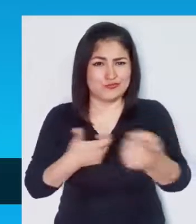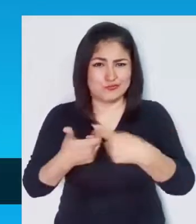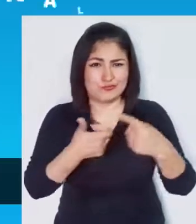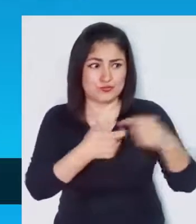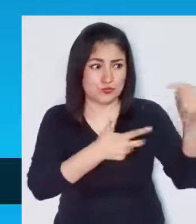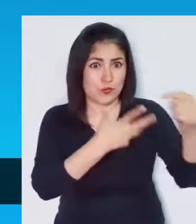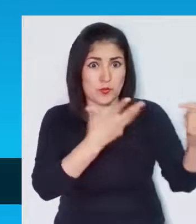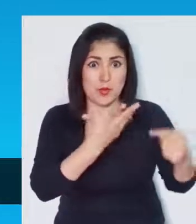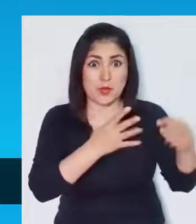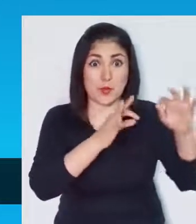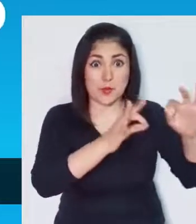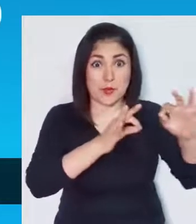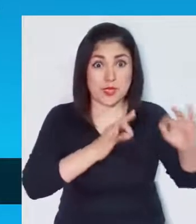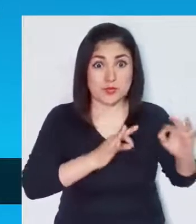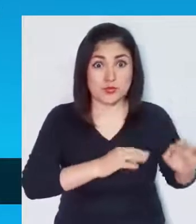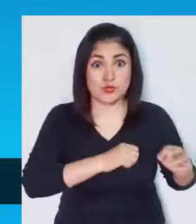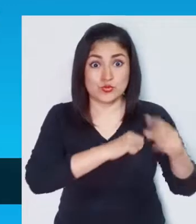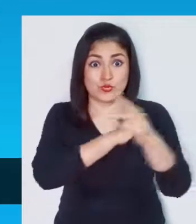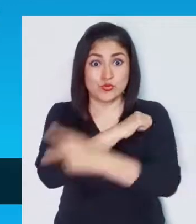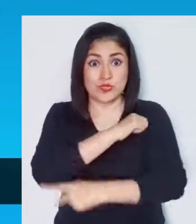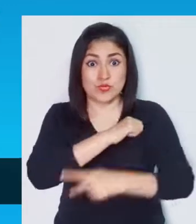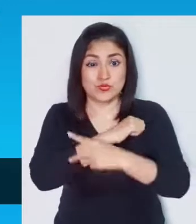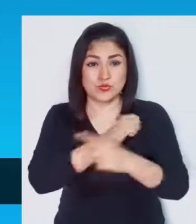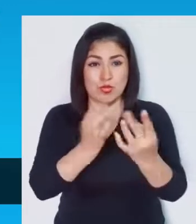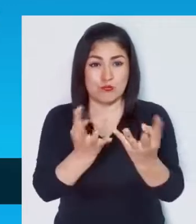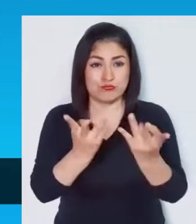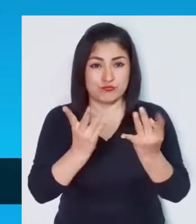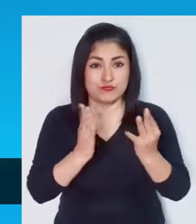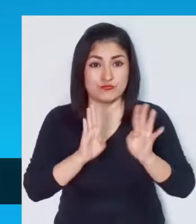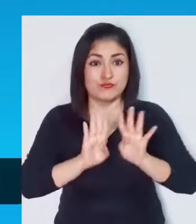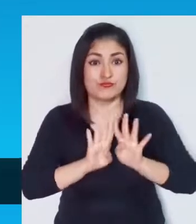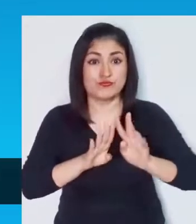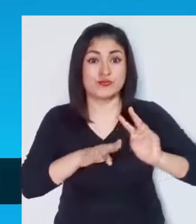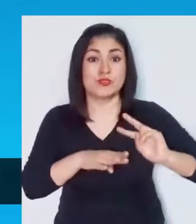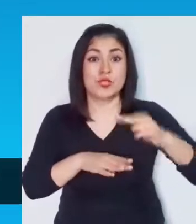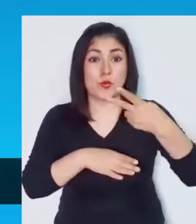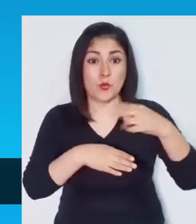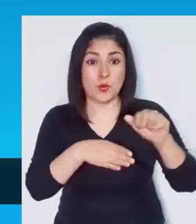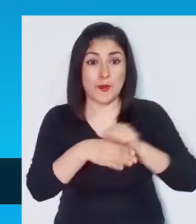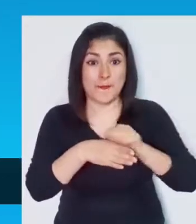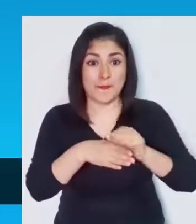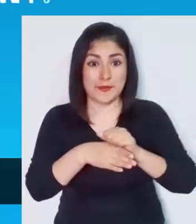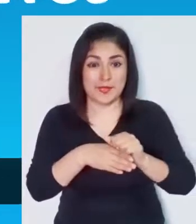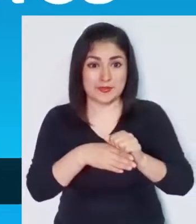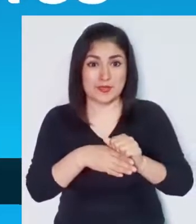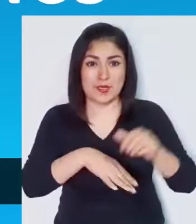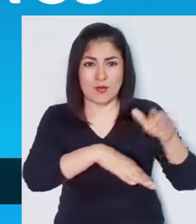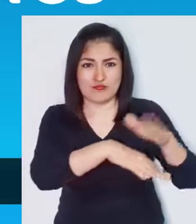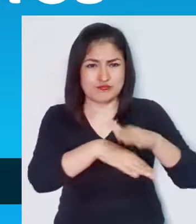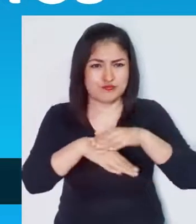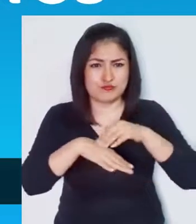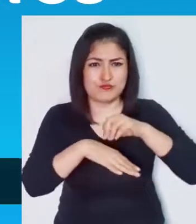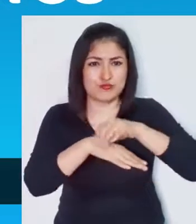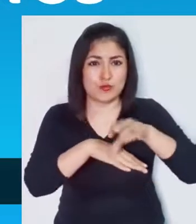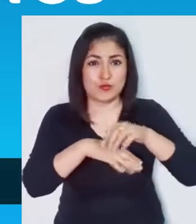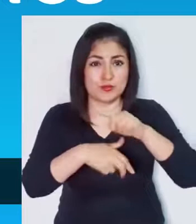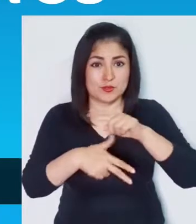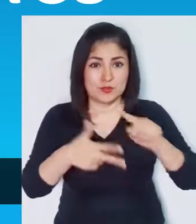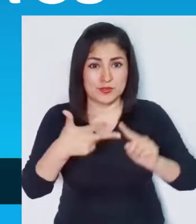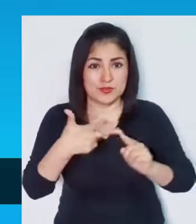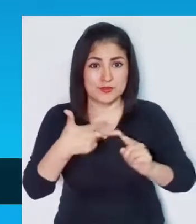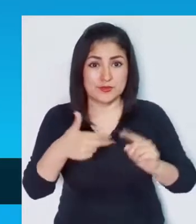prepárate y participa en el segundo simulacro nacional multipeligro, teniendo en cuenta estos tres momentos.